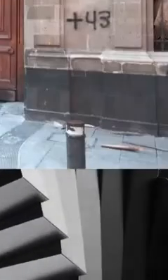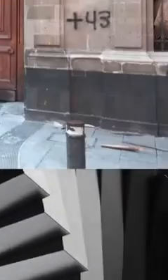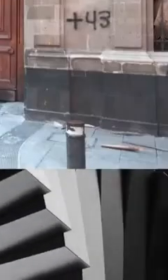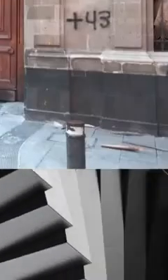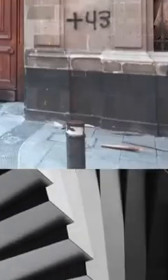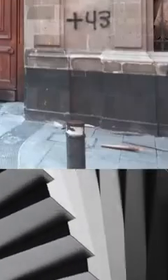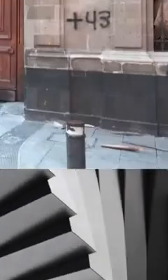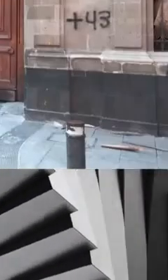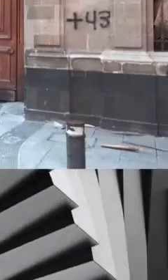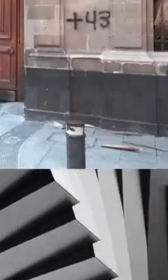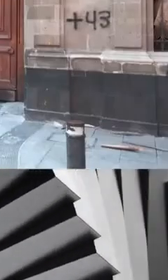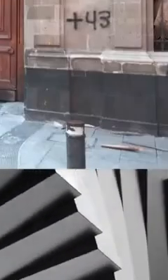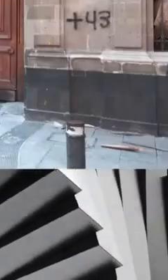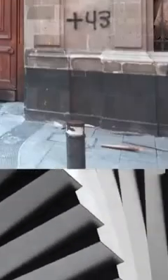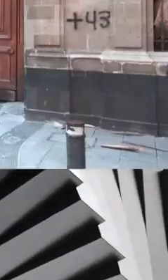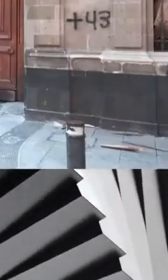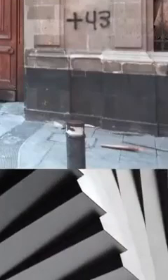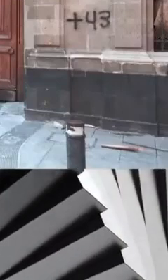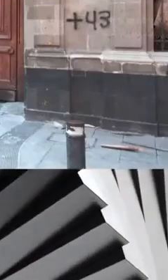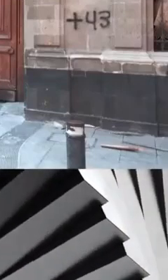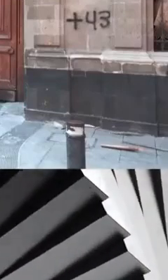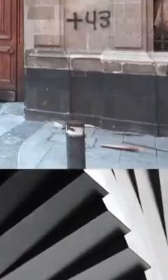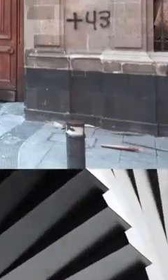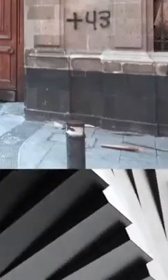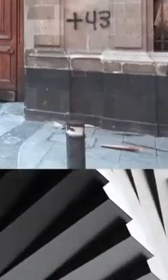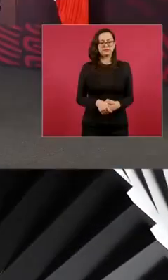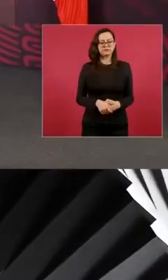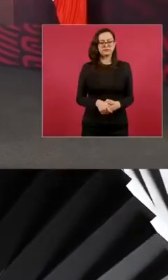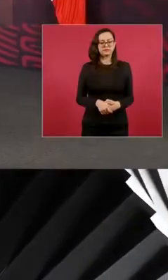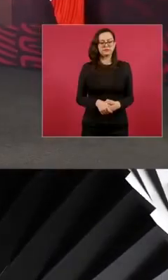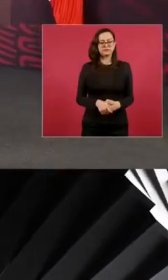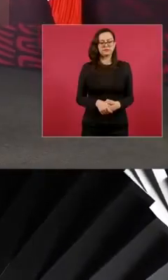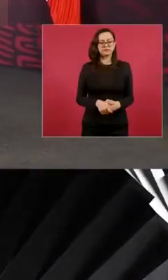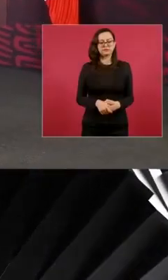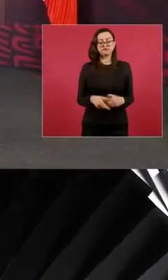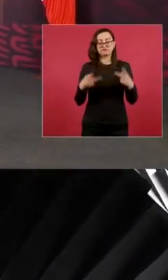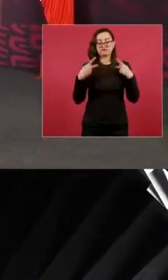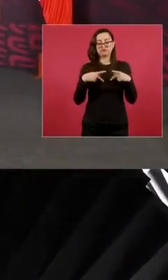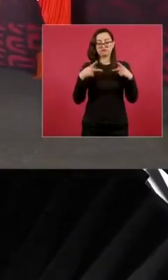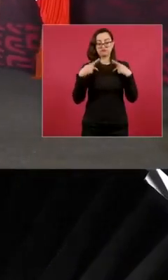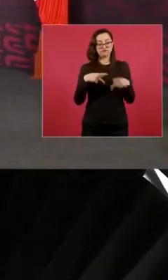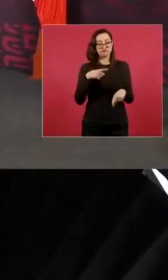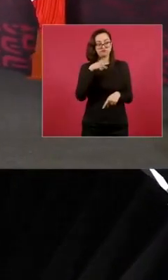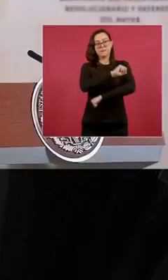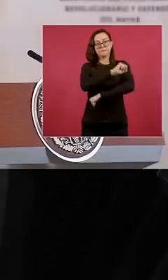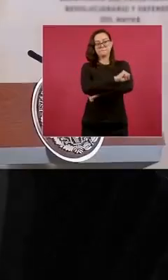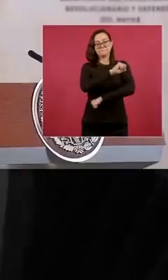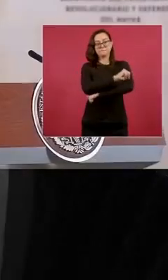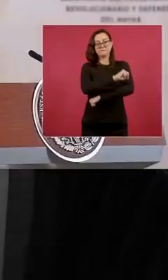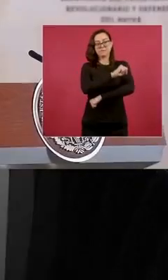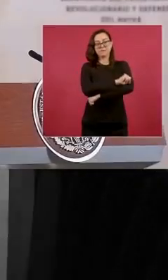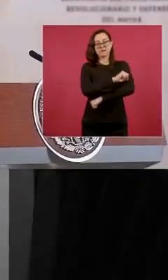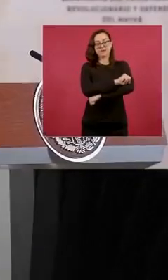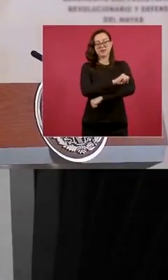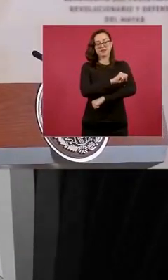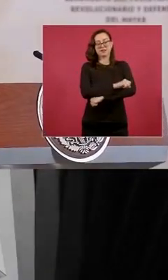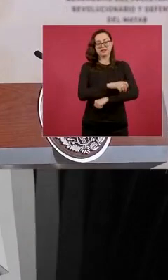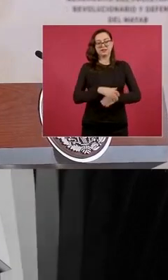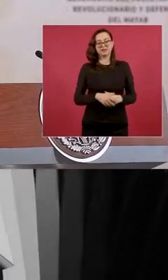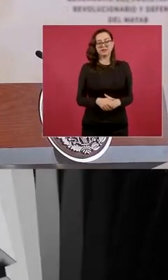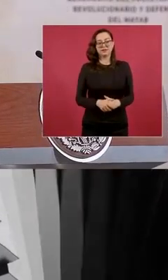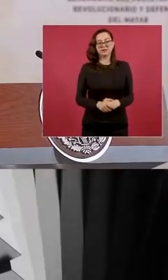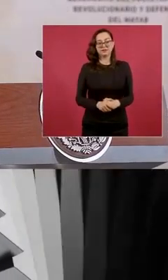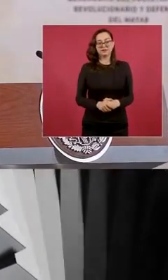al tema de qué grave lo de que hayan dañado la puerta en Palacio Nacional. Y en el clímax de la caricatura, en el clímax del